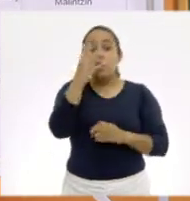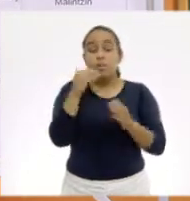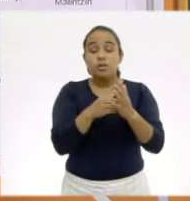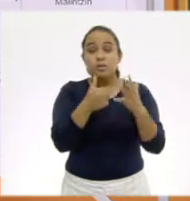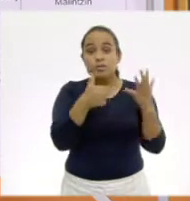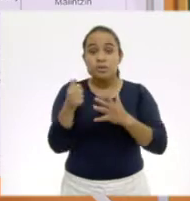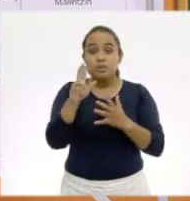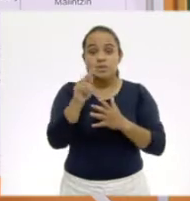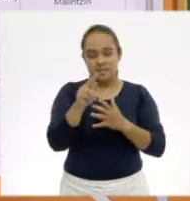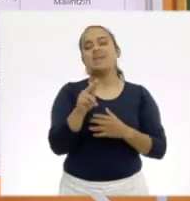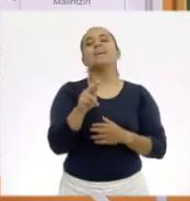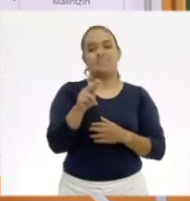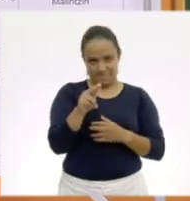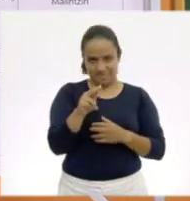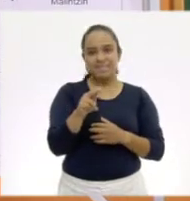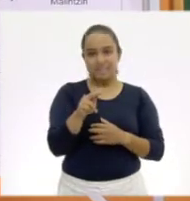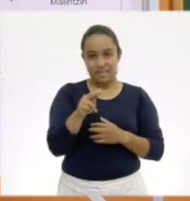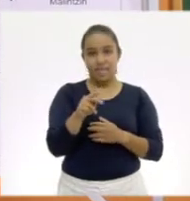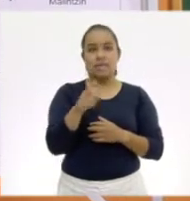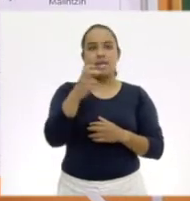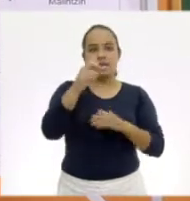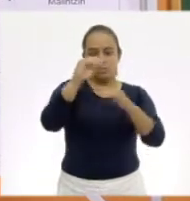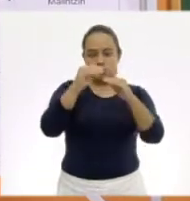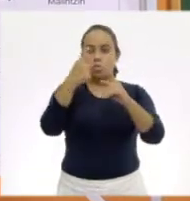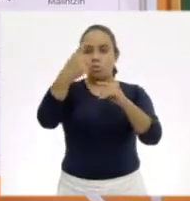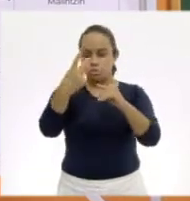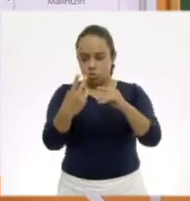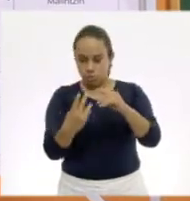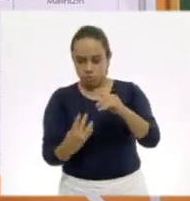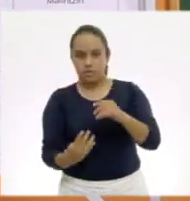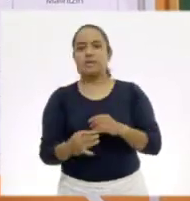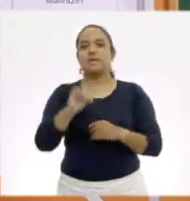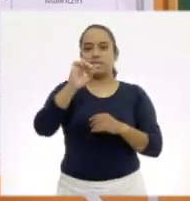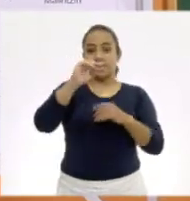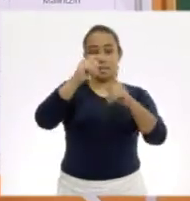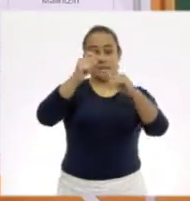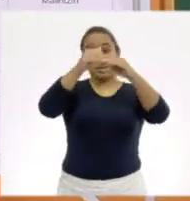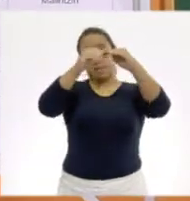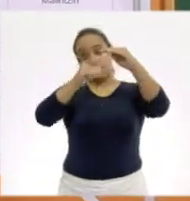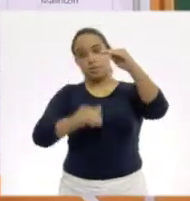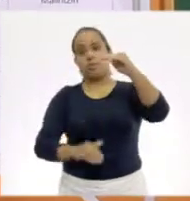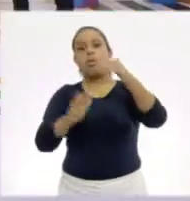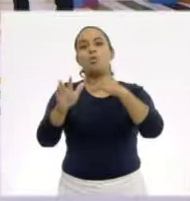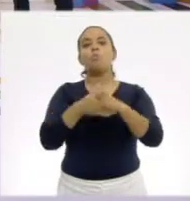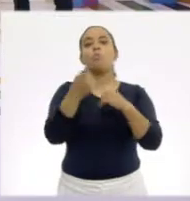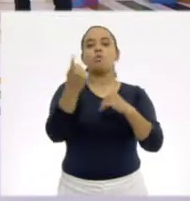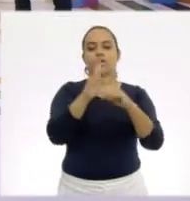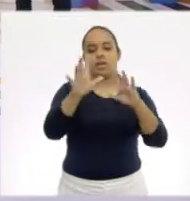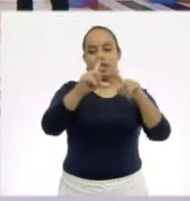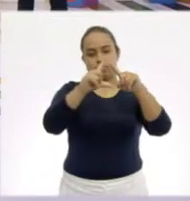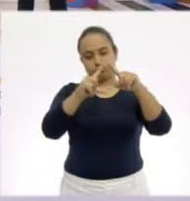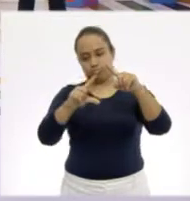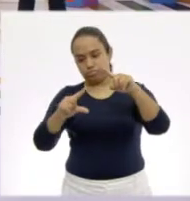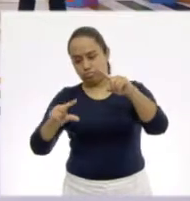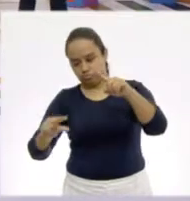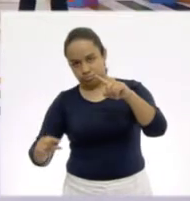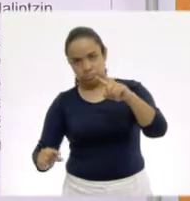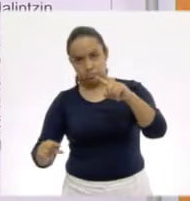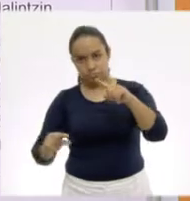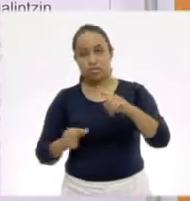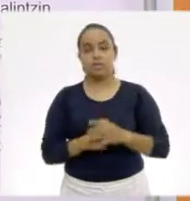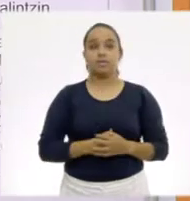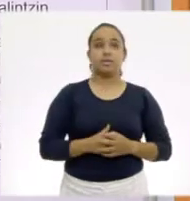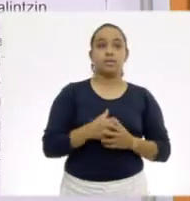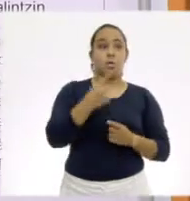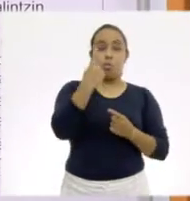,680? Sí. ¿Y de aquí podré ir contando hacia abajo? Todas las que están hacia abajo. Porque está disminuyendo el número. Entonces tendría...